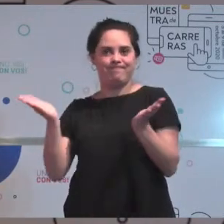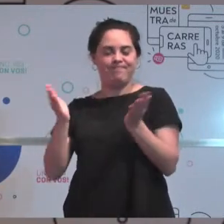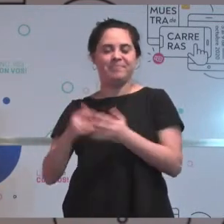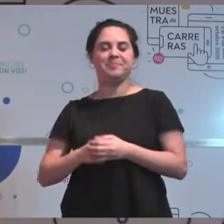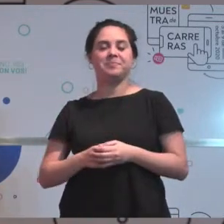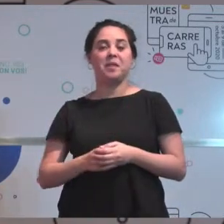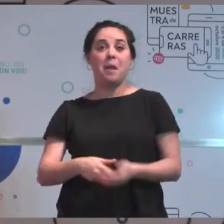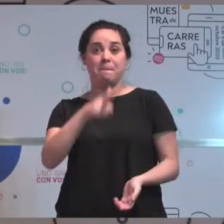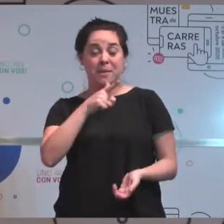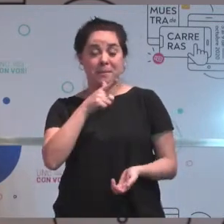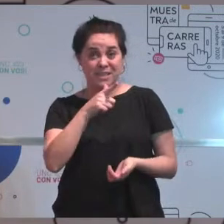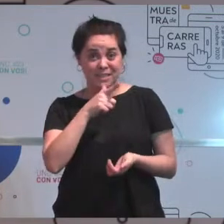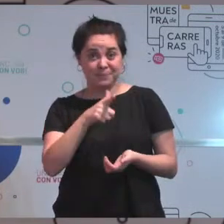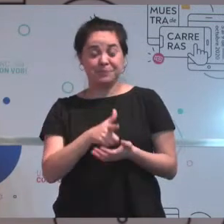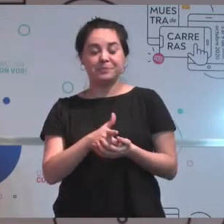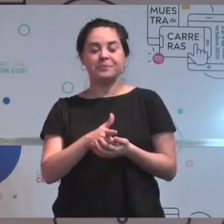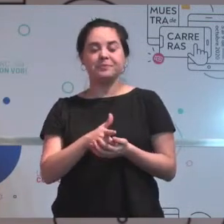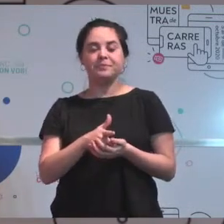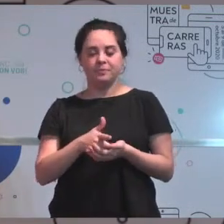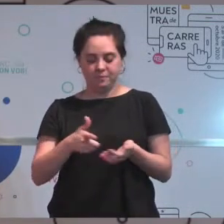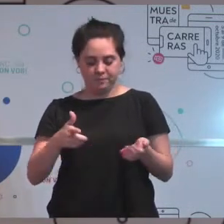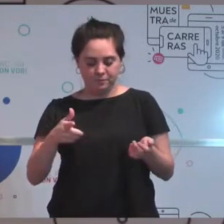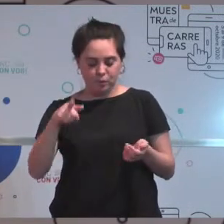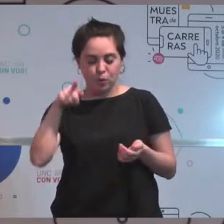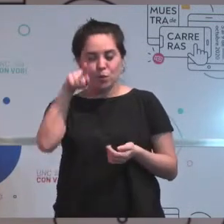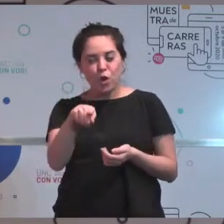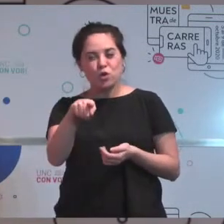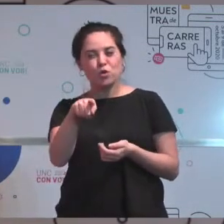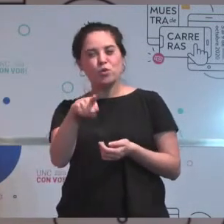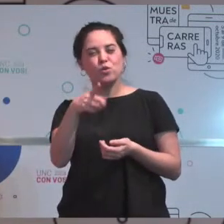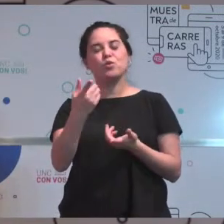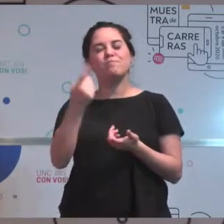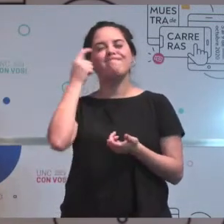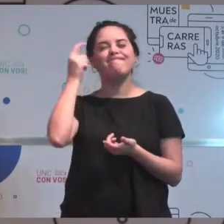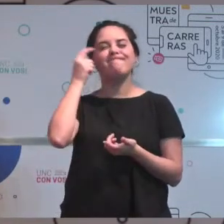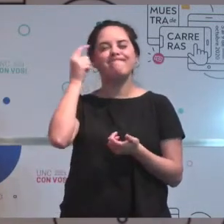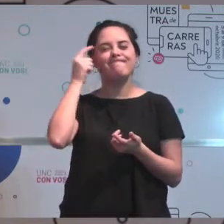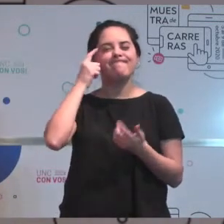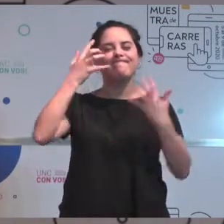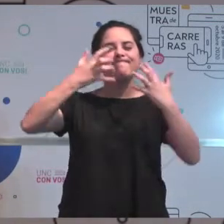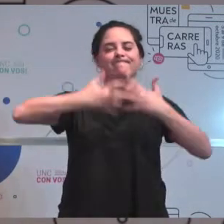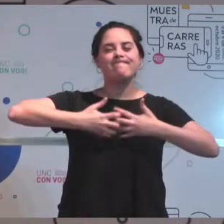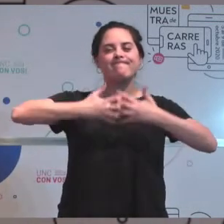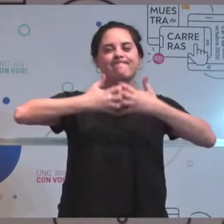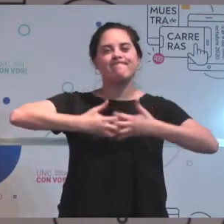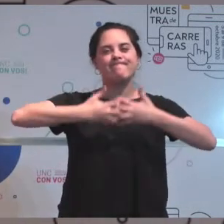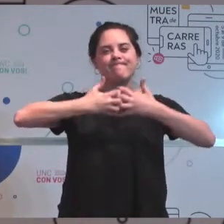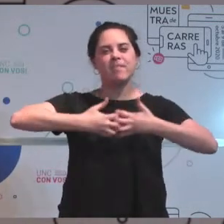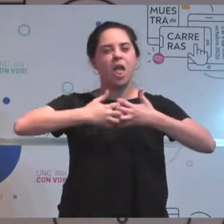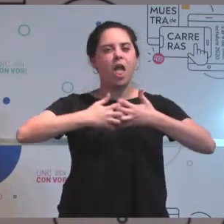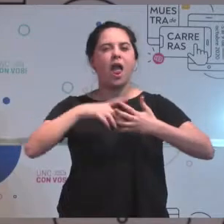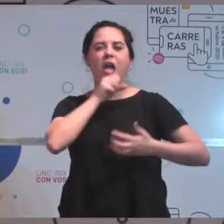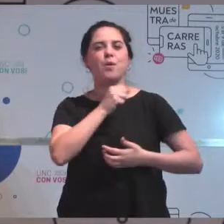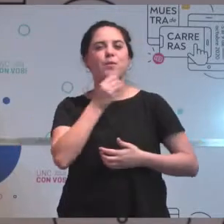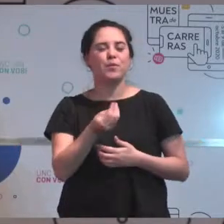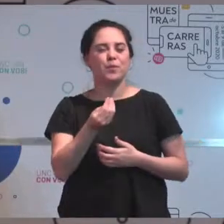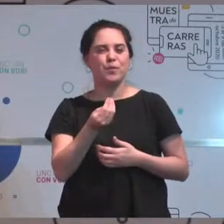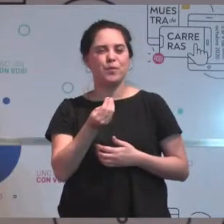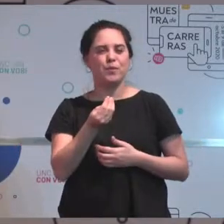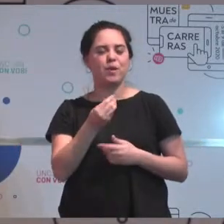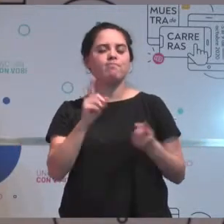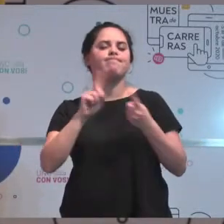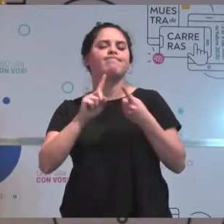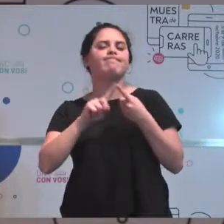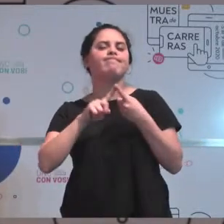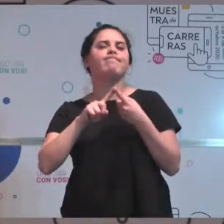que hacer también, detenernos un poco a pensar esto, es también clave en relación a que